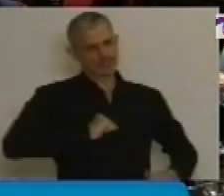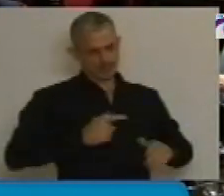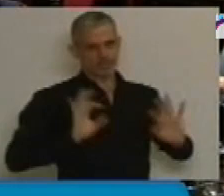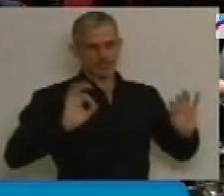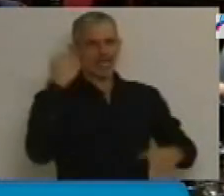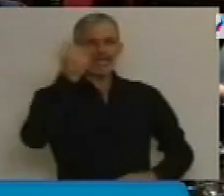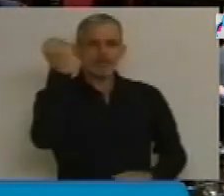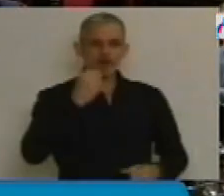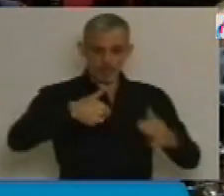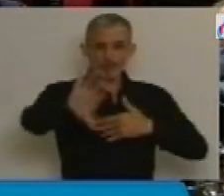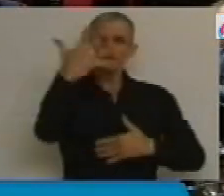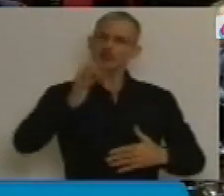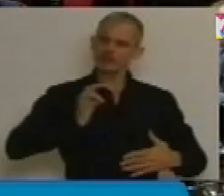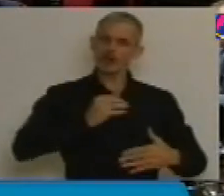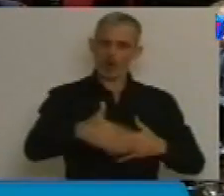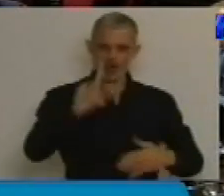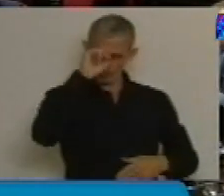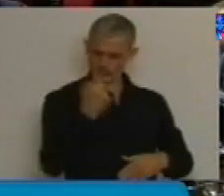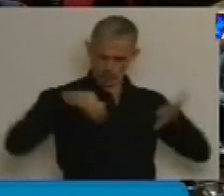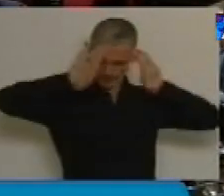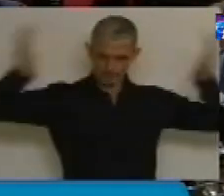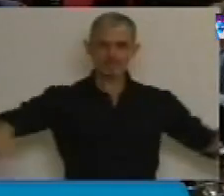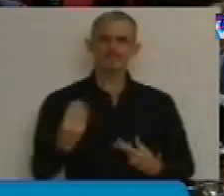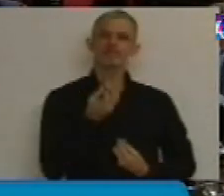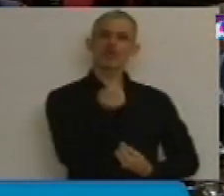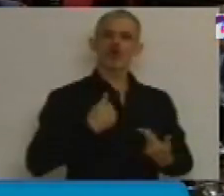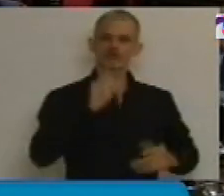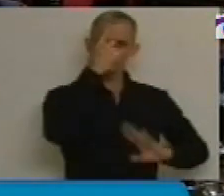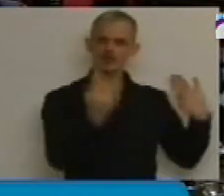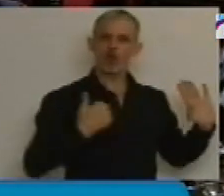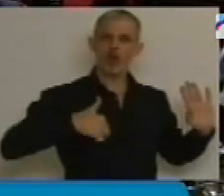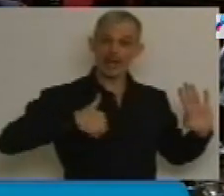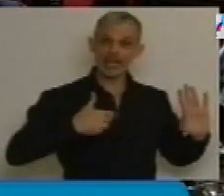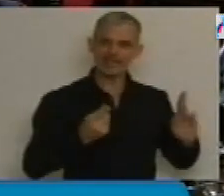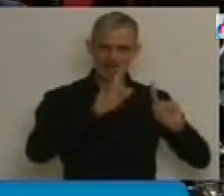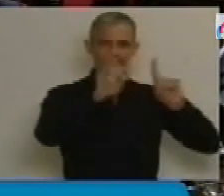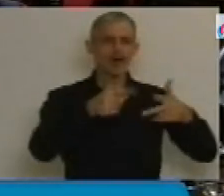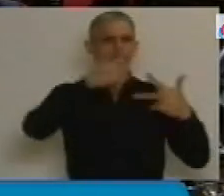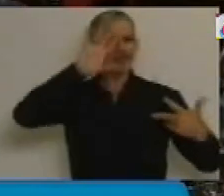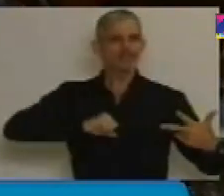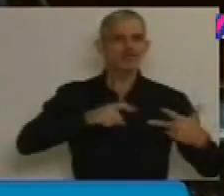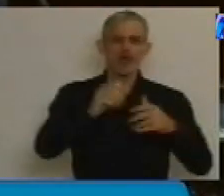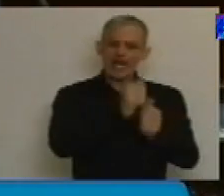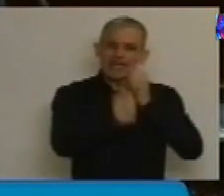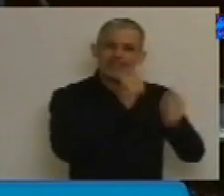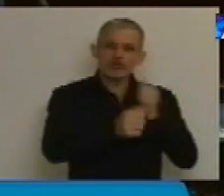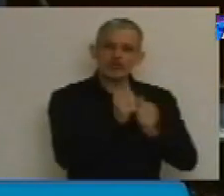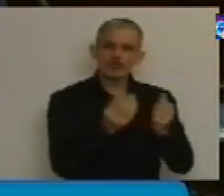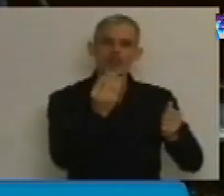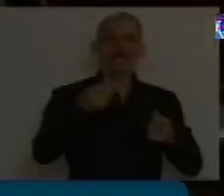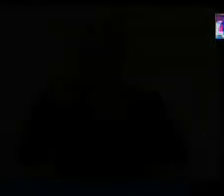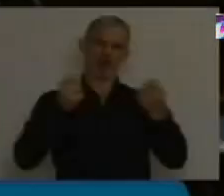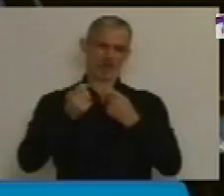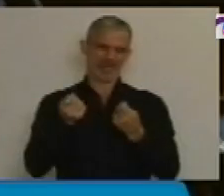en los próximos 5 años. Y a su vez también es un gran desafío lograr la industrialización acelerada sustitutiva de